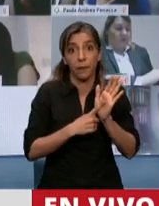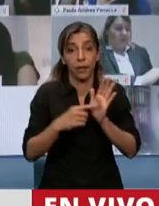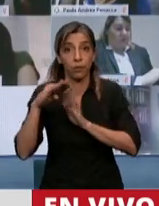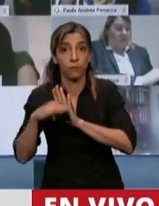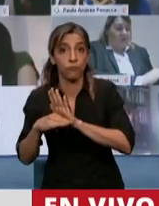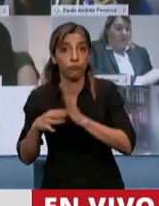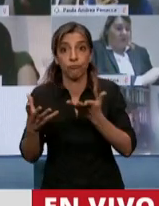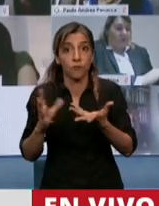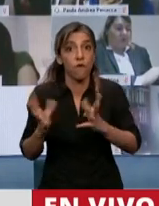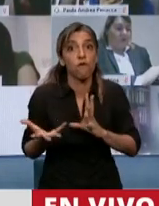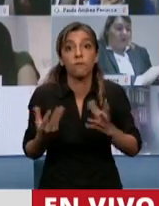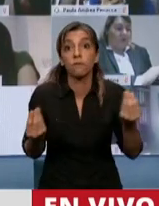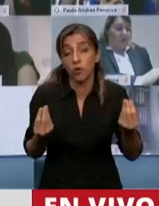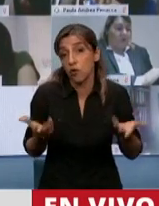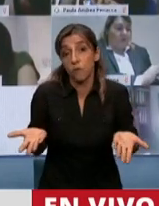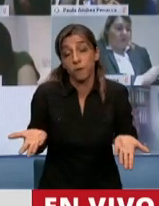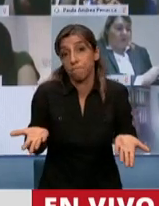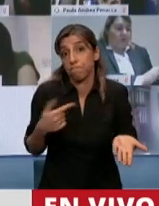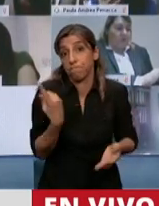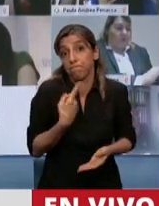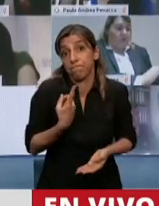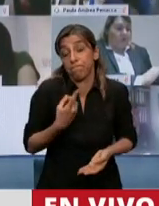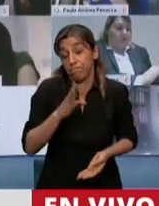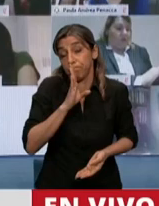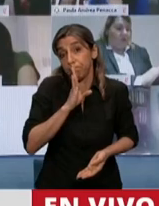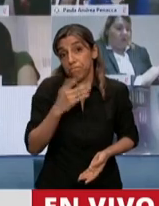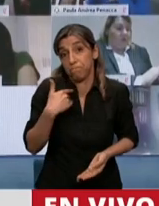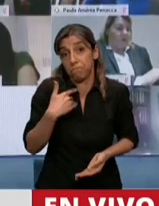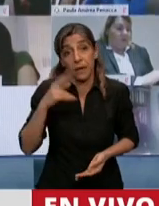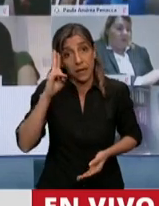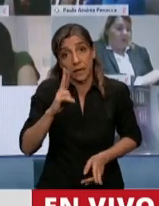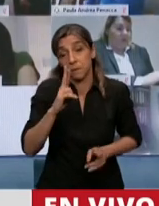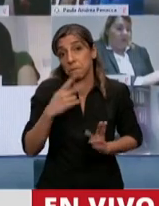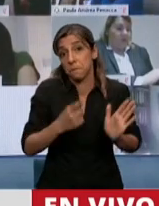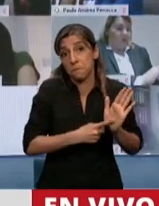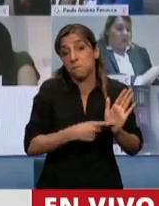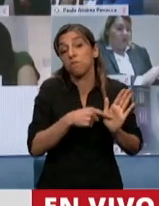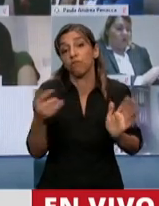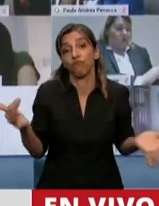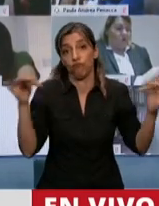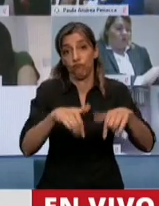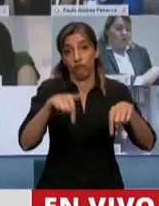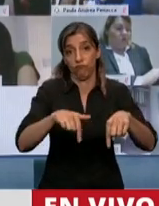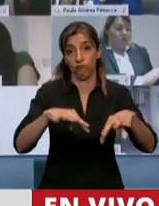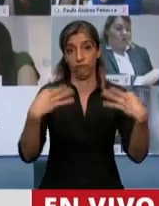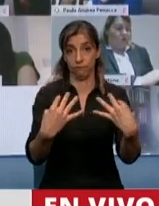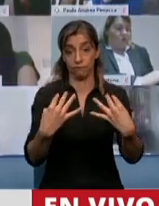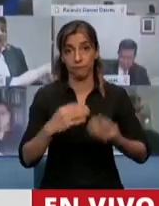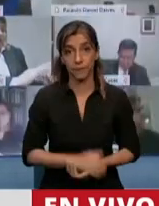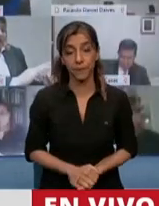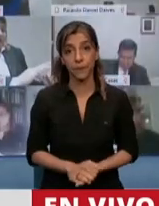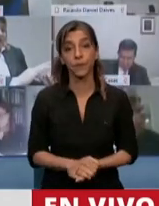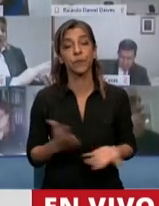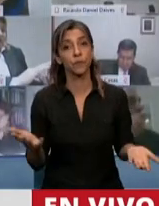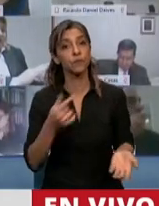sesionar de otra manera, acudimos al recinto. Y yo quiero enfatizar la importancia de